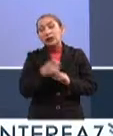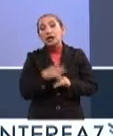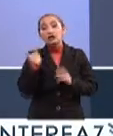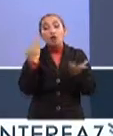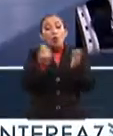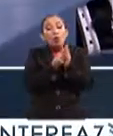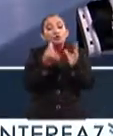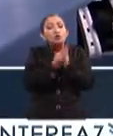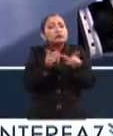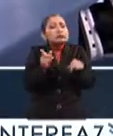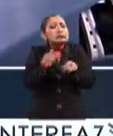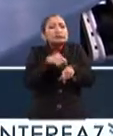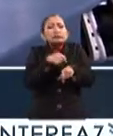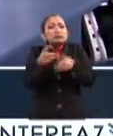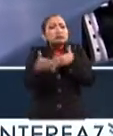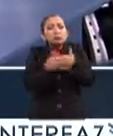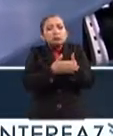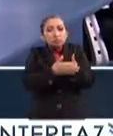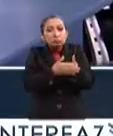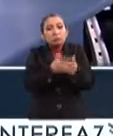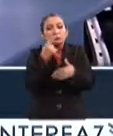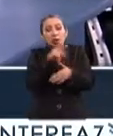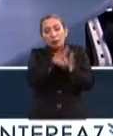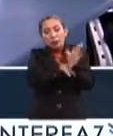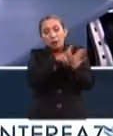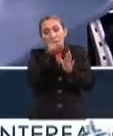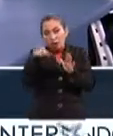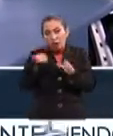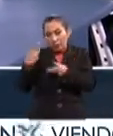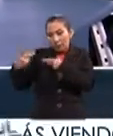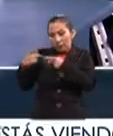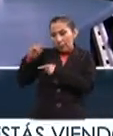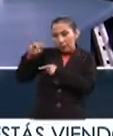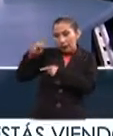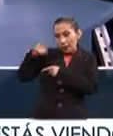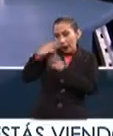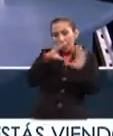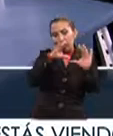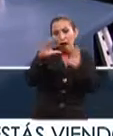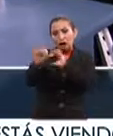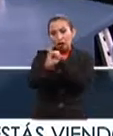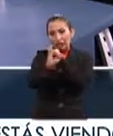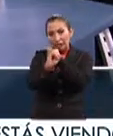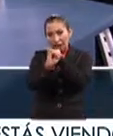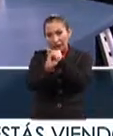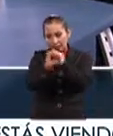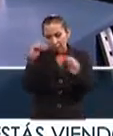son cursos cortos que son realizados por la Unidad Politécnica para la Educación Virtual.